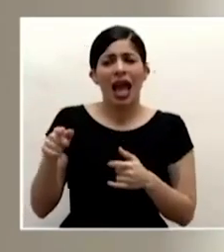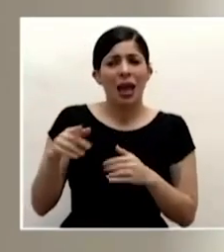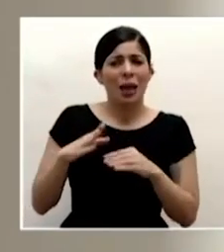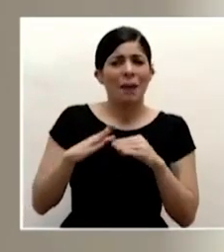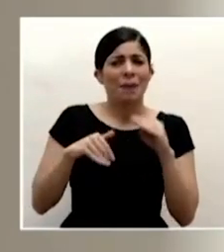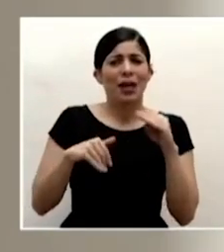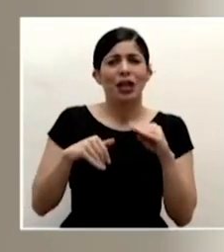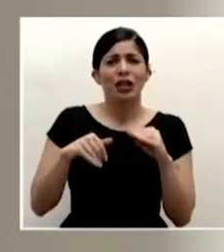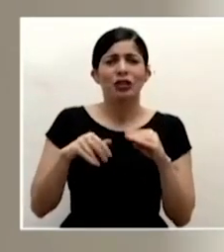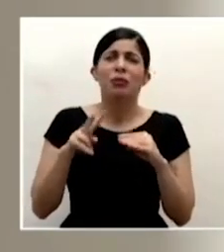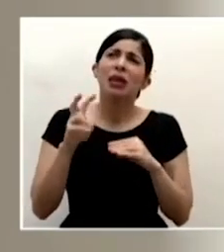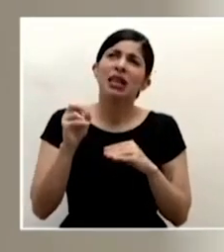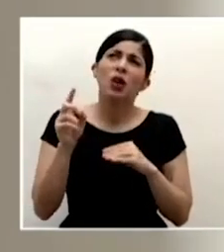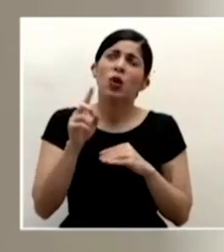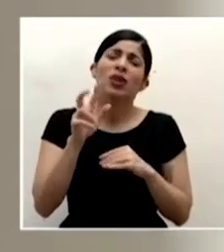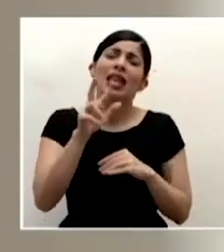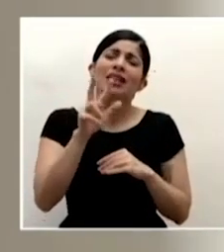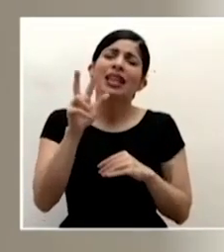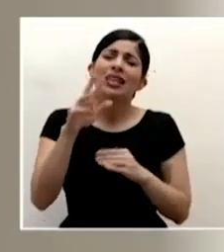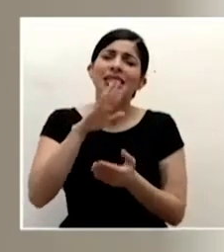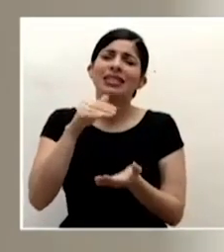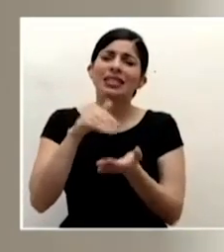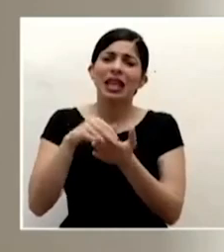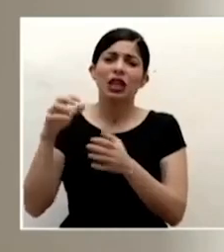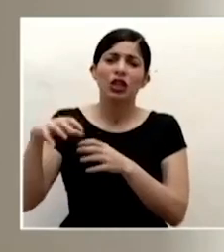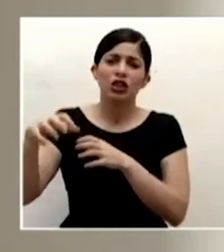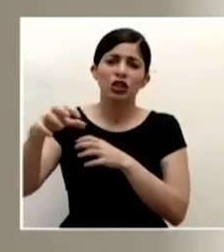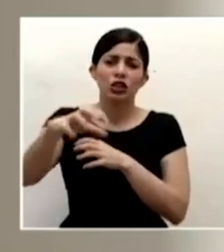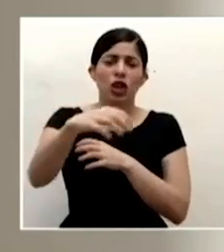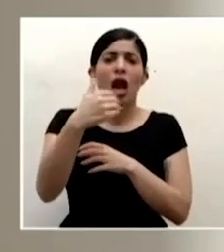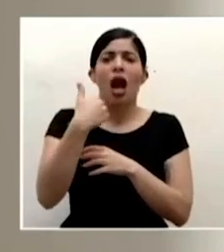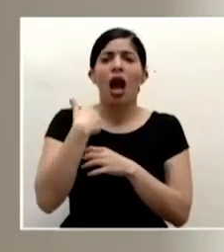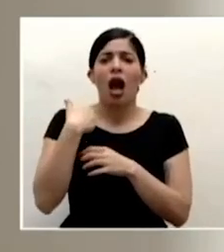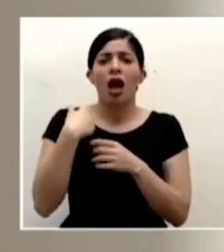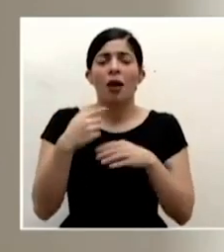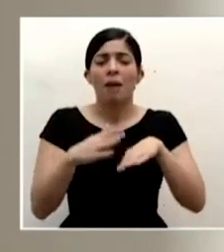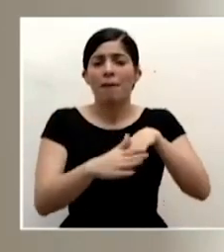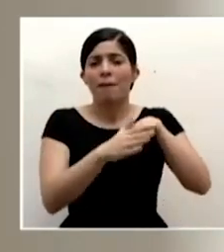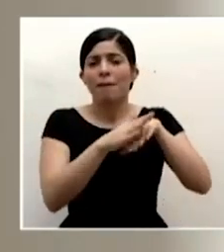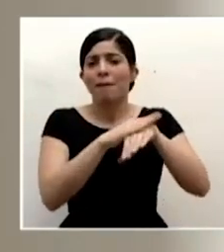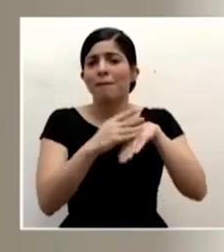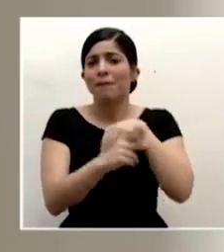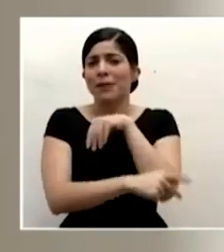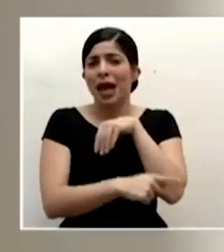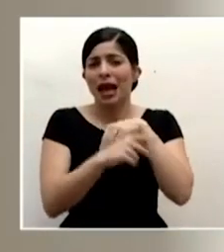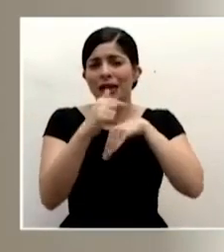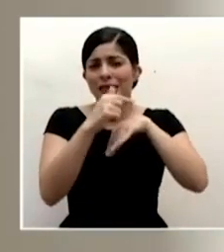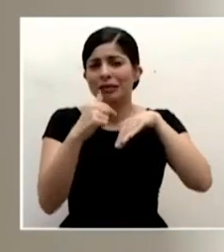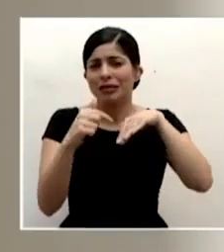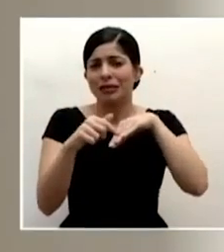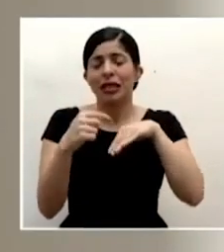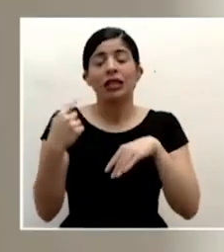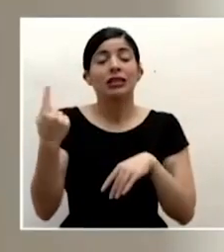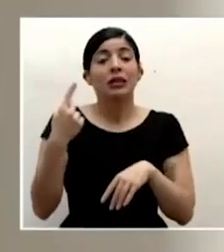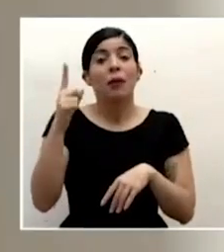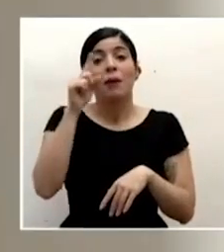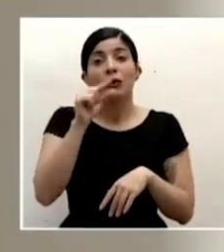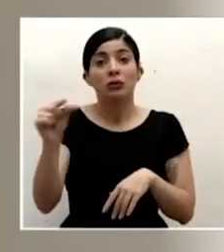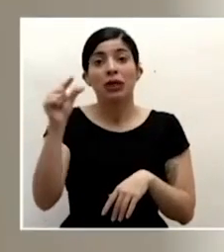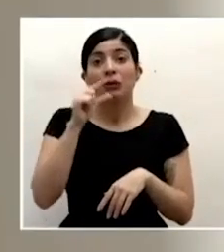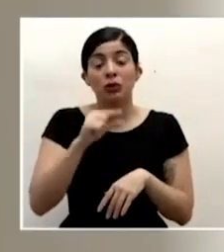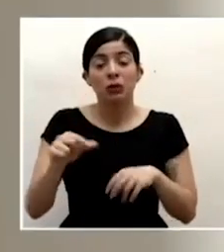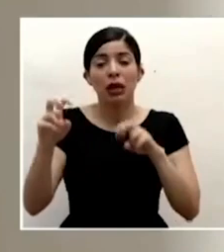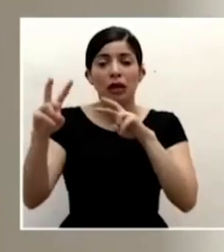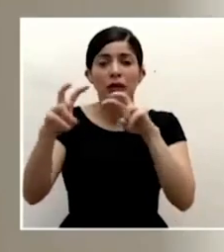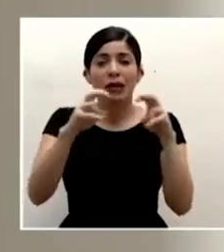33 centros ya me acuerdo de 33 centros que están en diferentes partes del país y que ya hacemos todas las semanas un muestreo que alcanza los casi los mil muestras